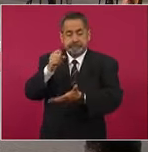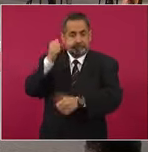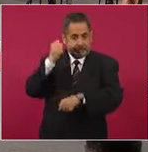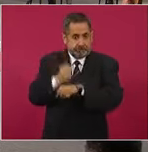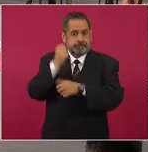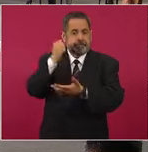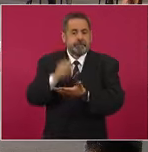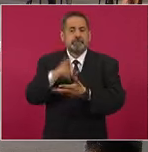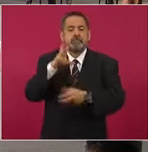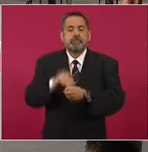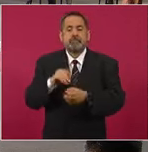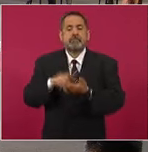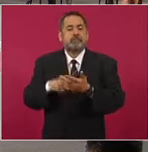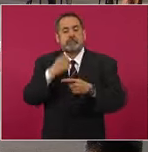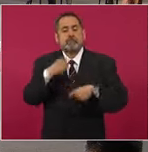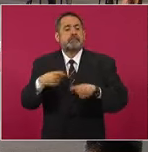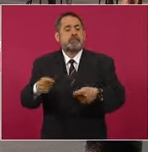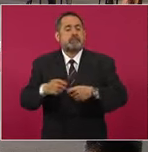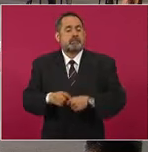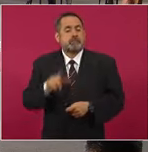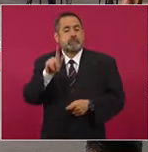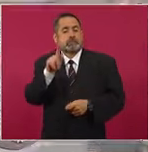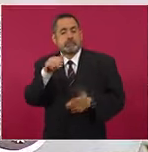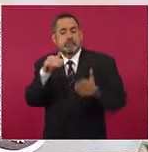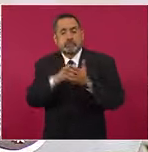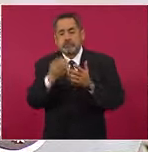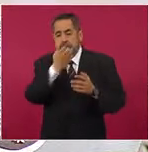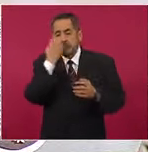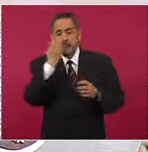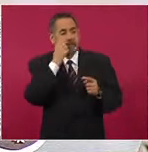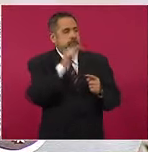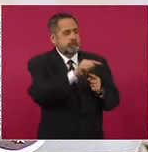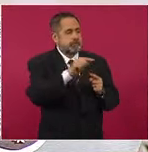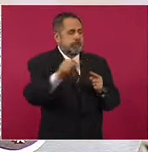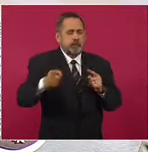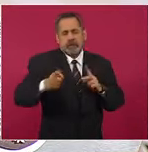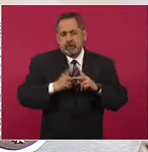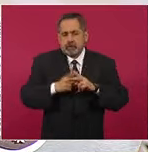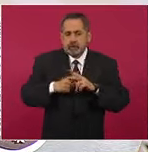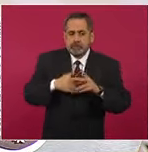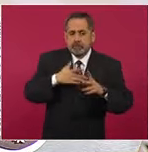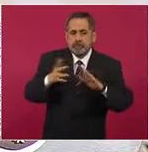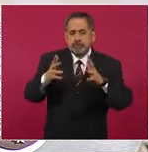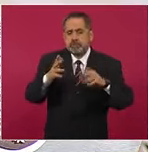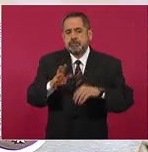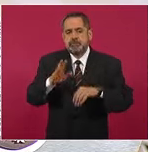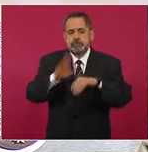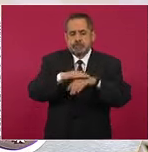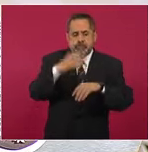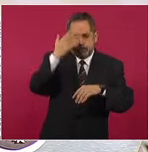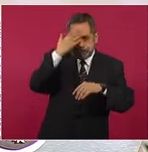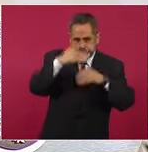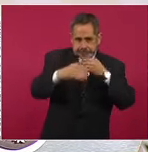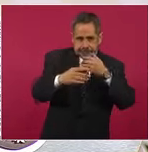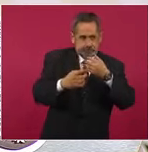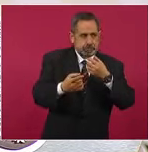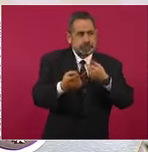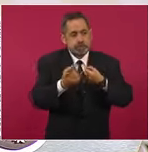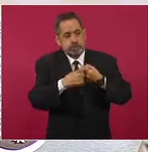en las escuelas nuestras. Los 70 mil planteles son aproximados, porque como sabemos las incorporaciones son